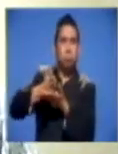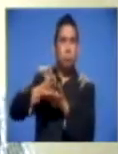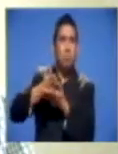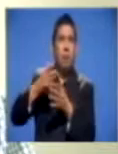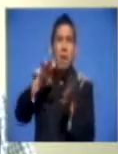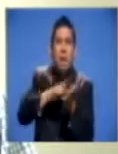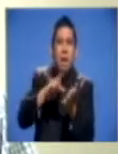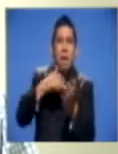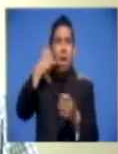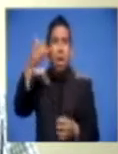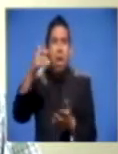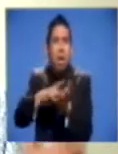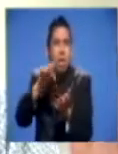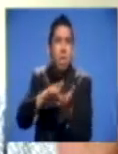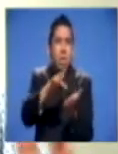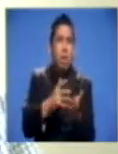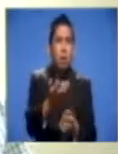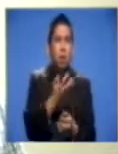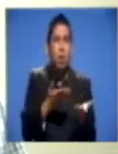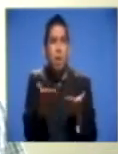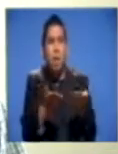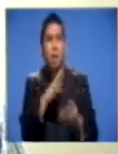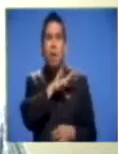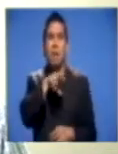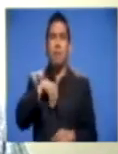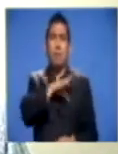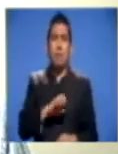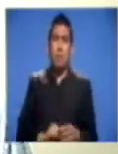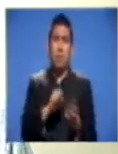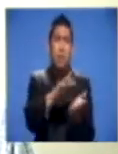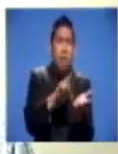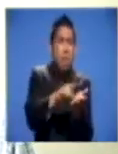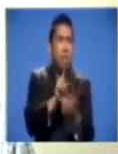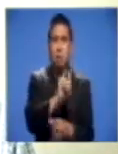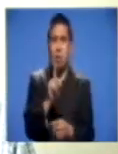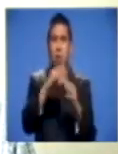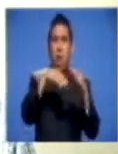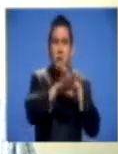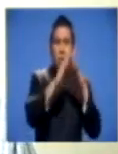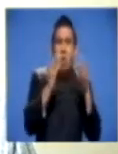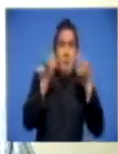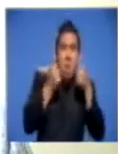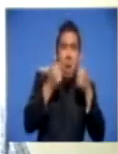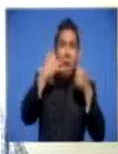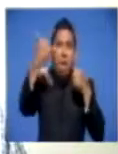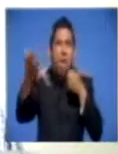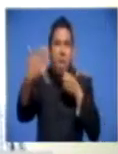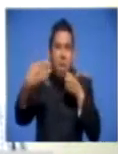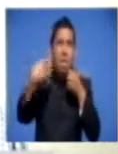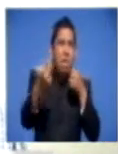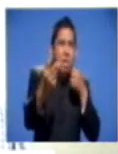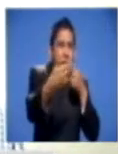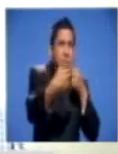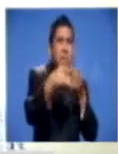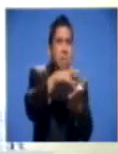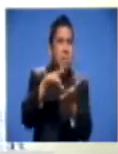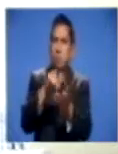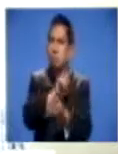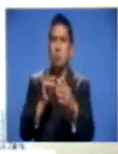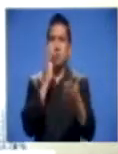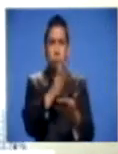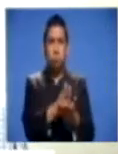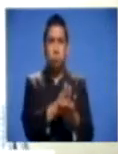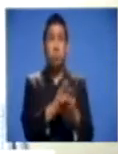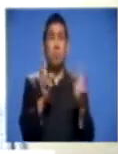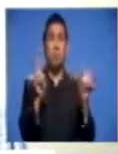extorsionando a los comerciantes y a la familia salvadoreña desde los centros penales. Nuestro compromiso en este tema de la